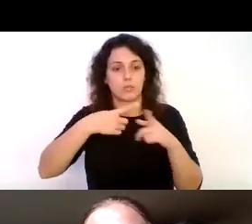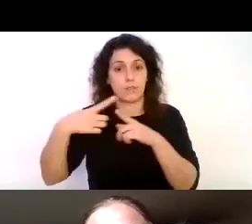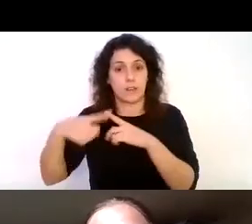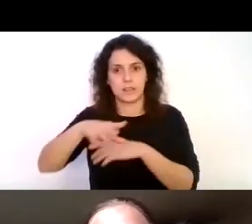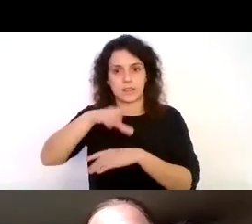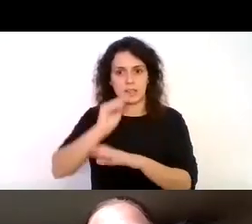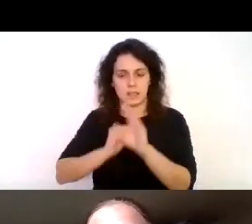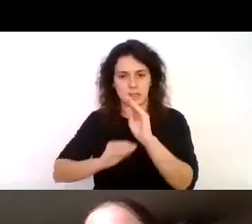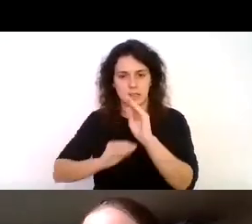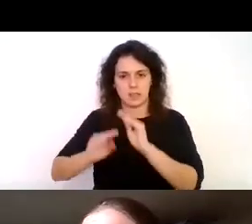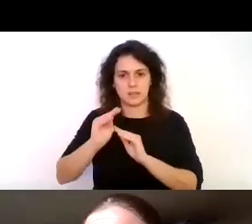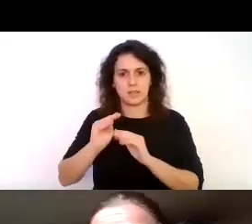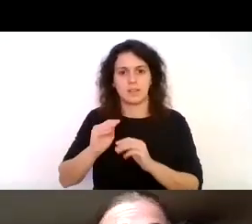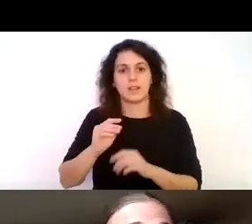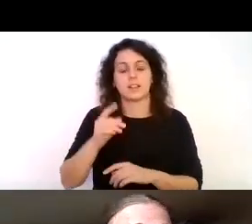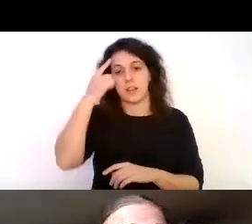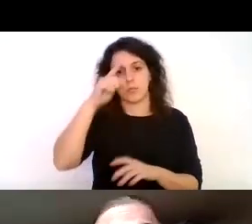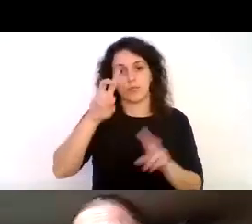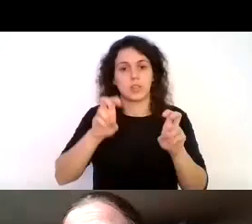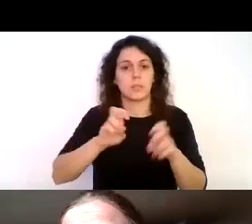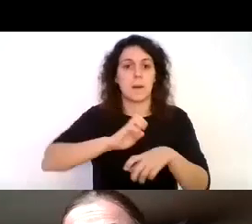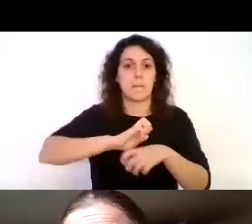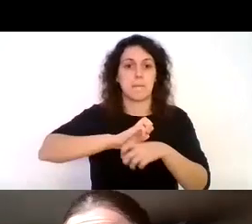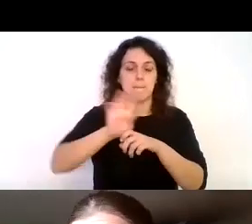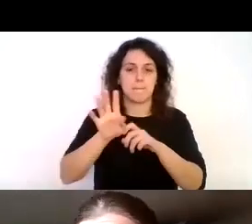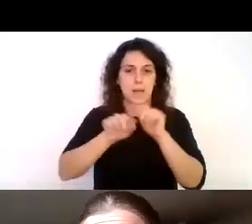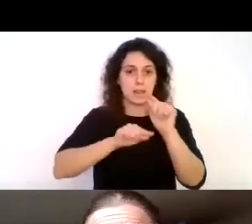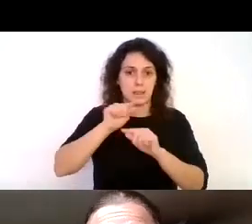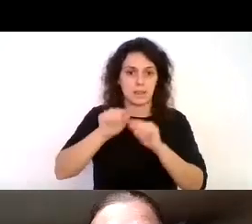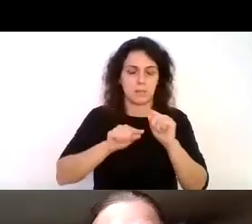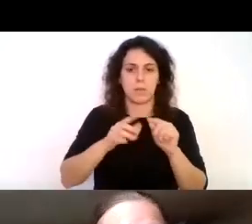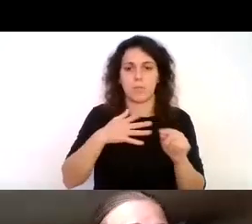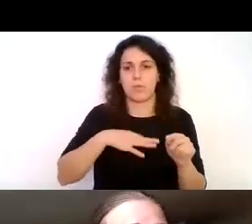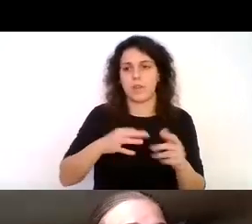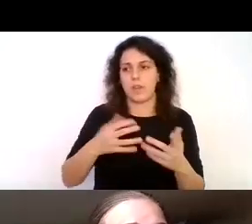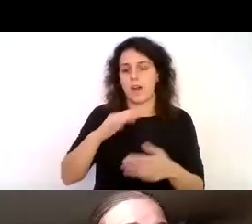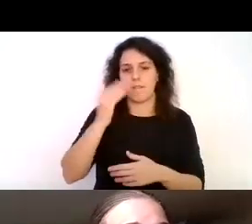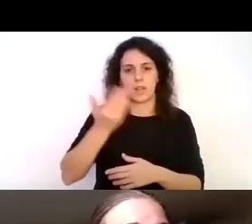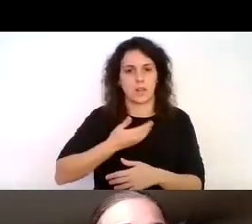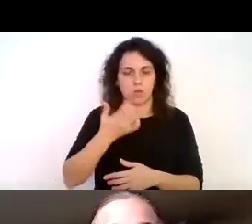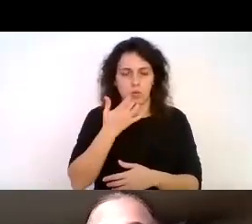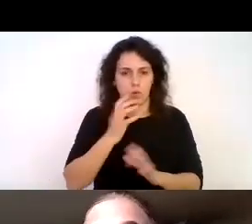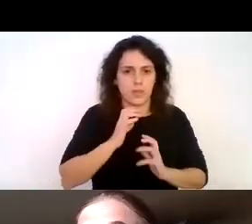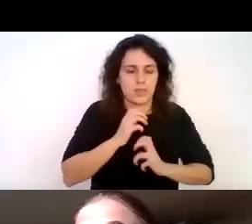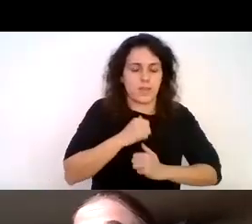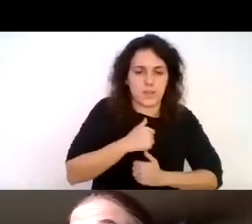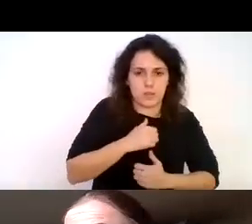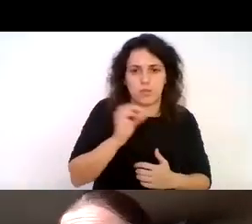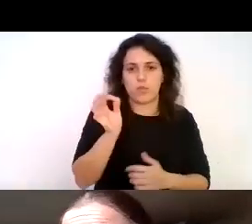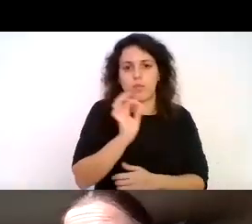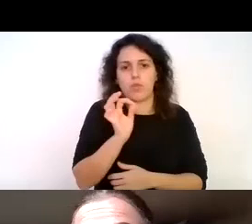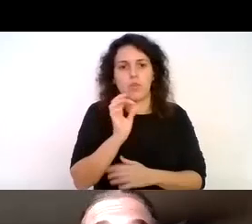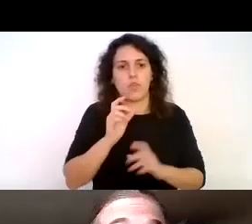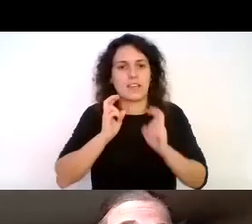la pandemia también tenemos gente que pueden tener sufrir de depresión sufrir de de